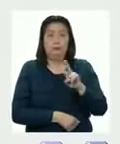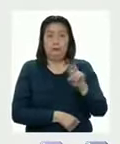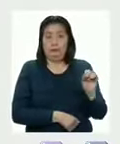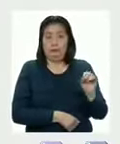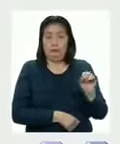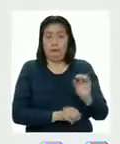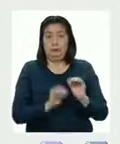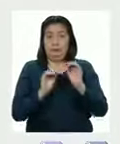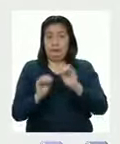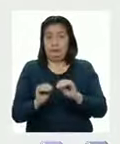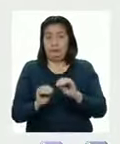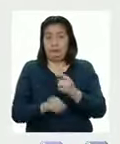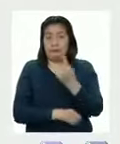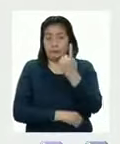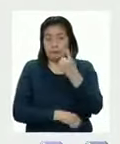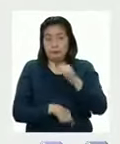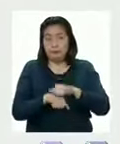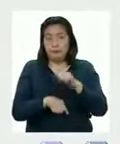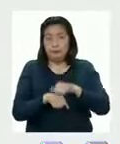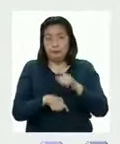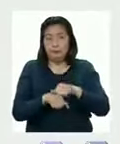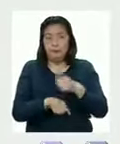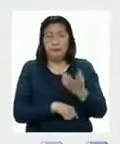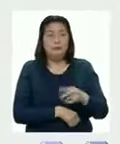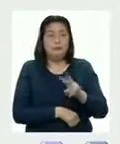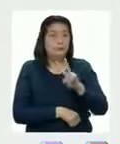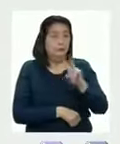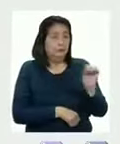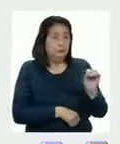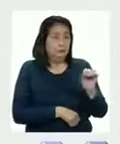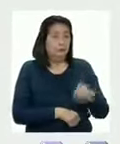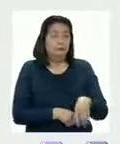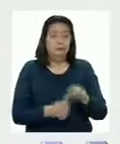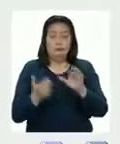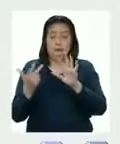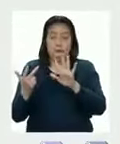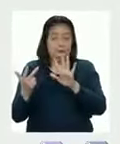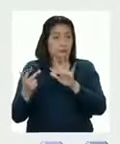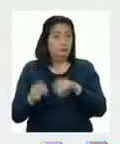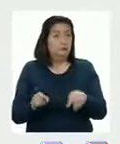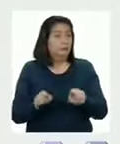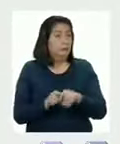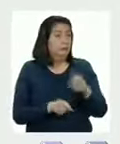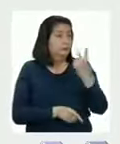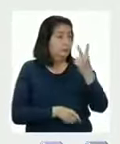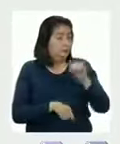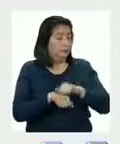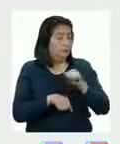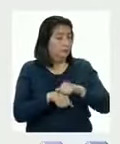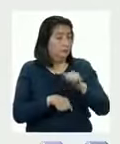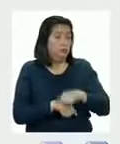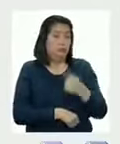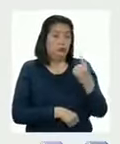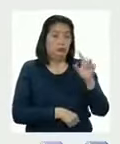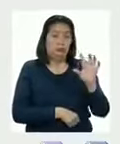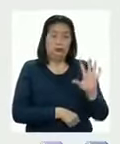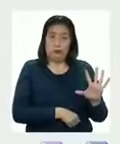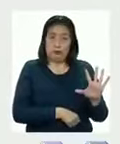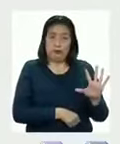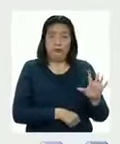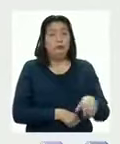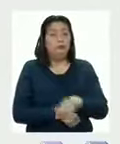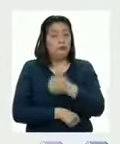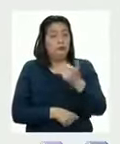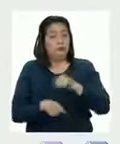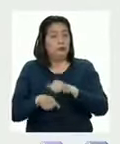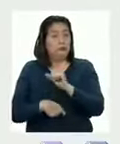el veinte, colocar simplemente una piedrita en la casilla del veinte Y para el ocho, usar también dos piedritas Una en la del